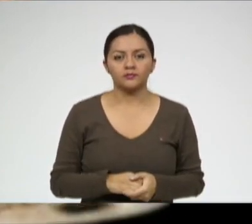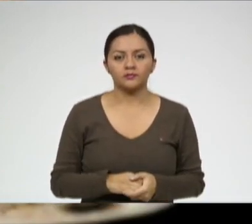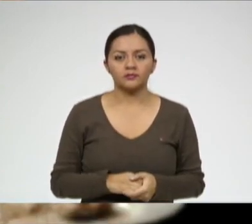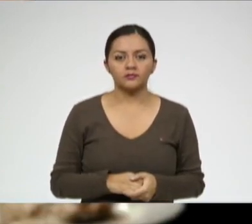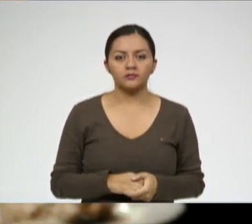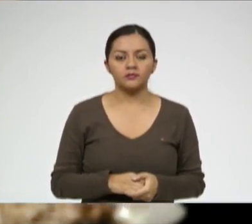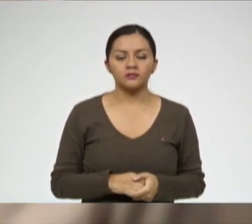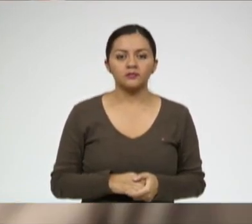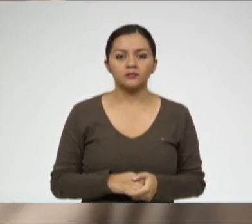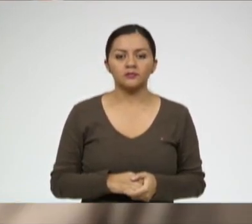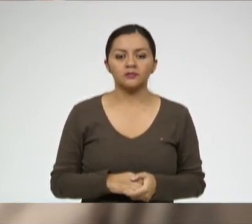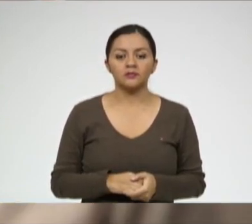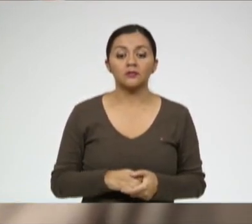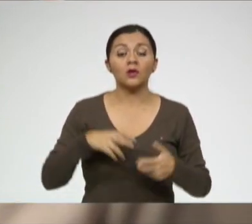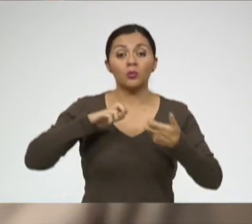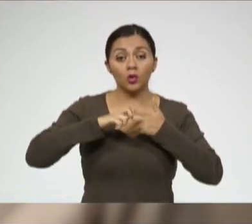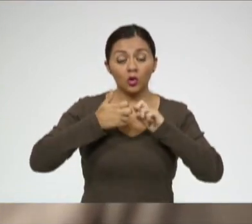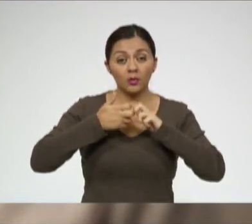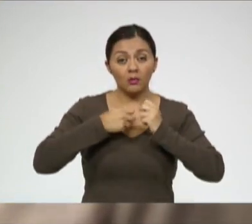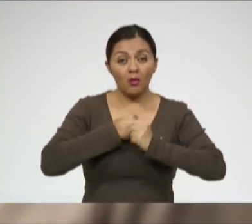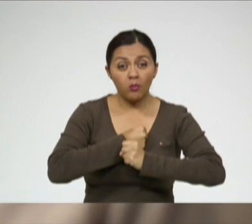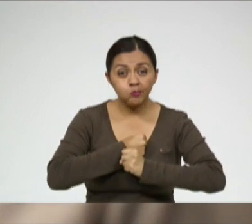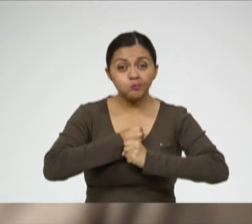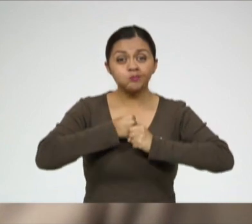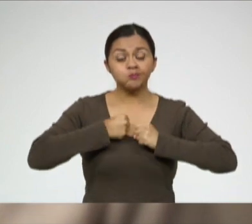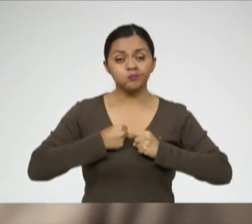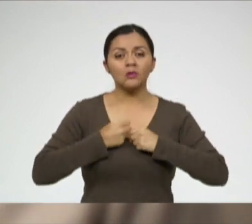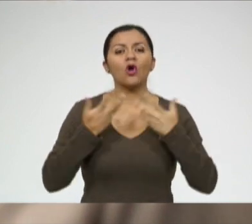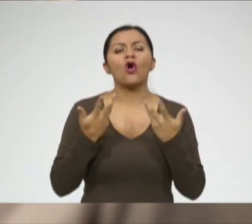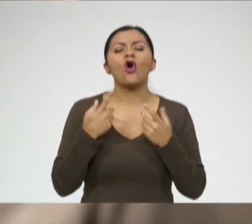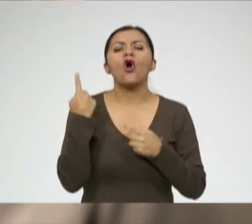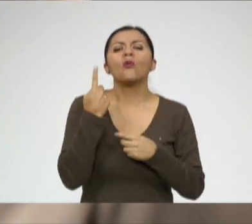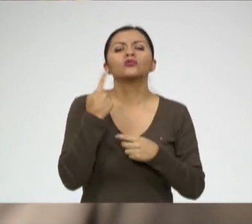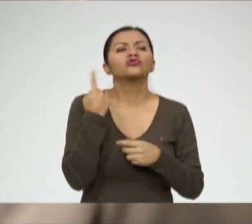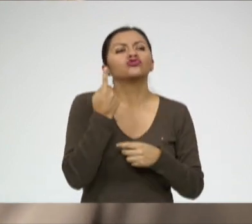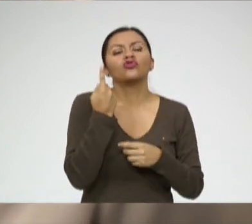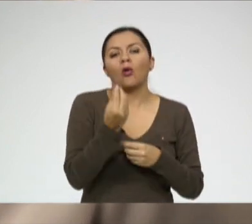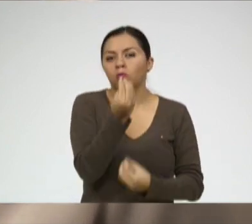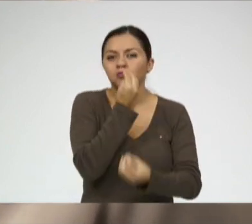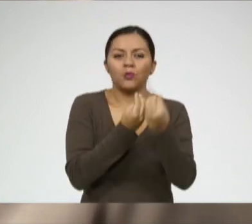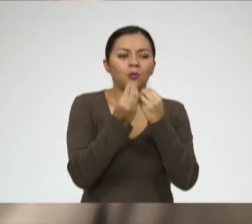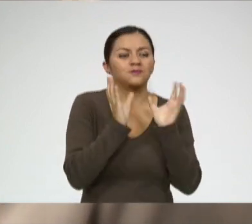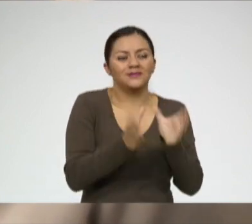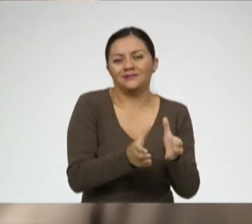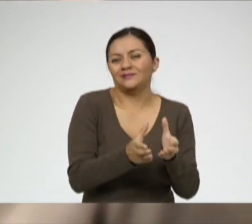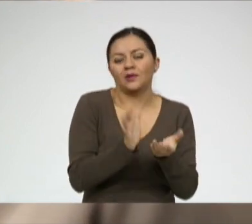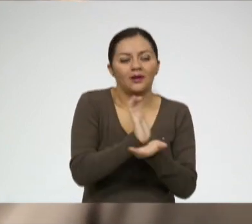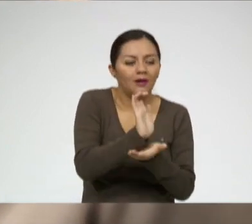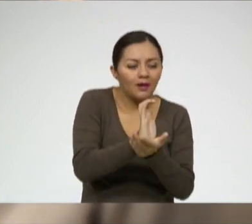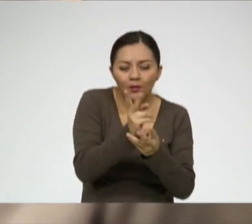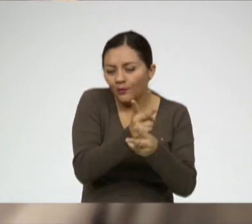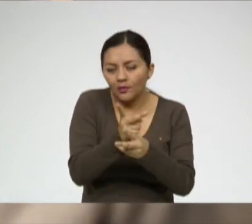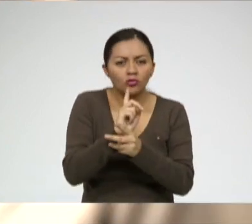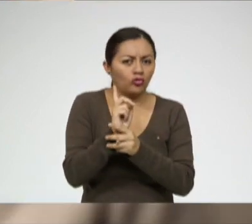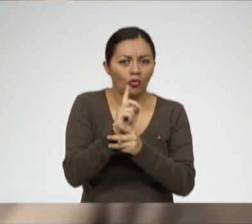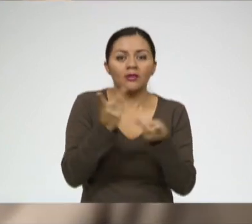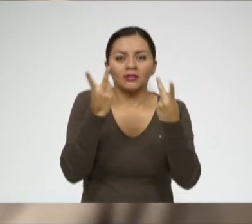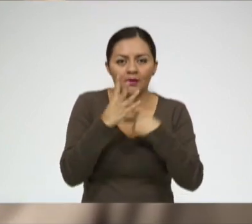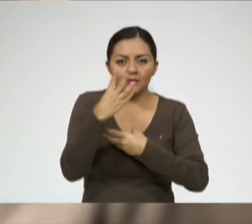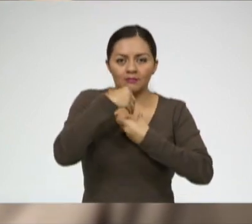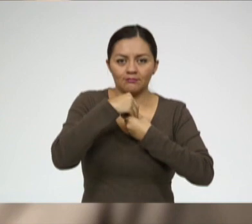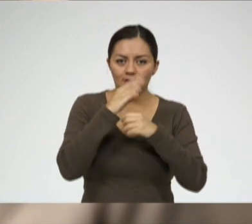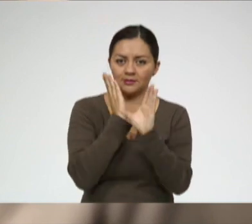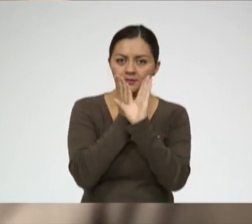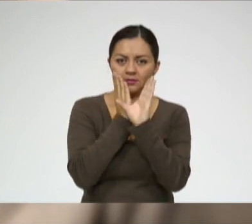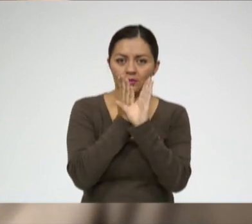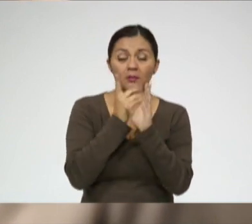Los problemas de sobrepeso y obesidad tienen que ir conjuntamente tratados no solo por la parte nutricional sino también por una parte psicológica, si no